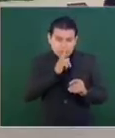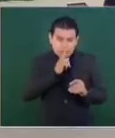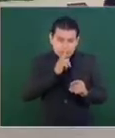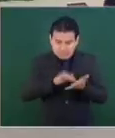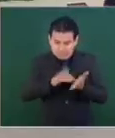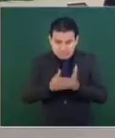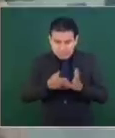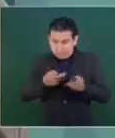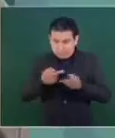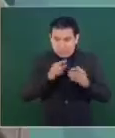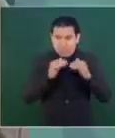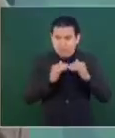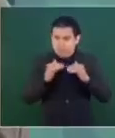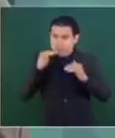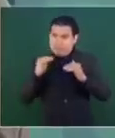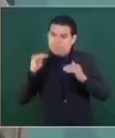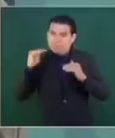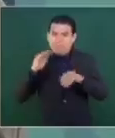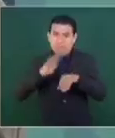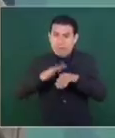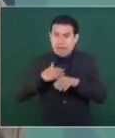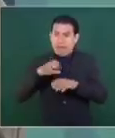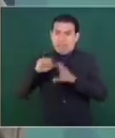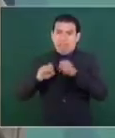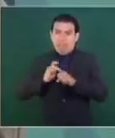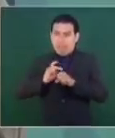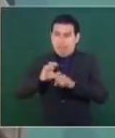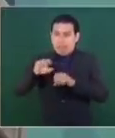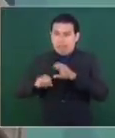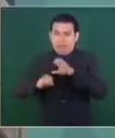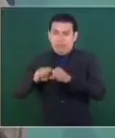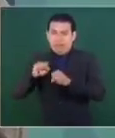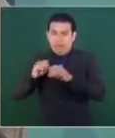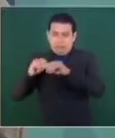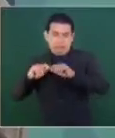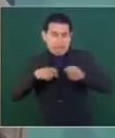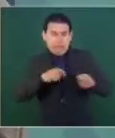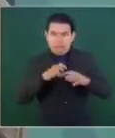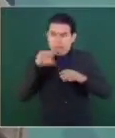guardando silencio, cómplice.